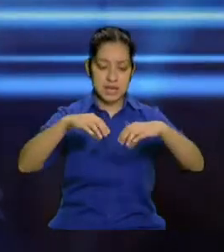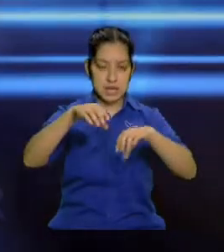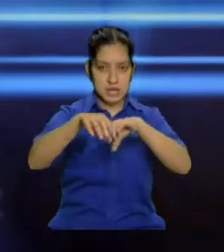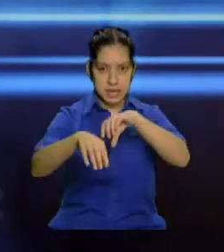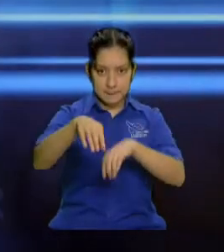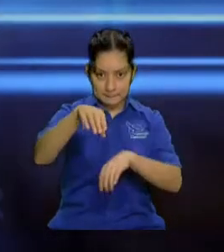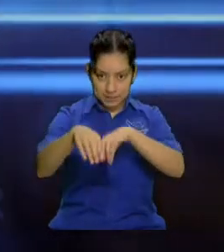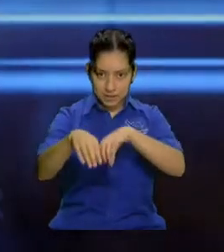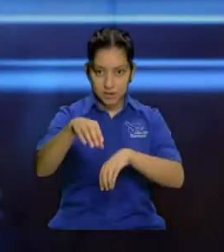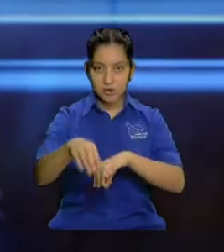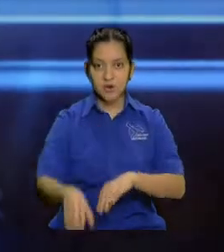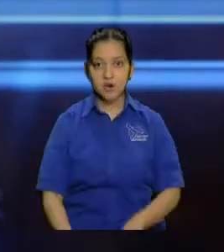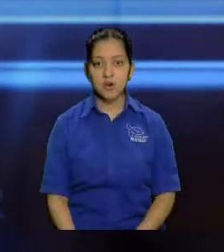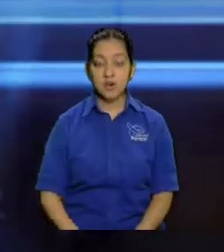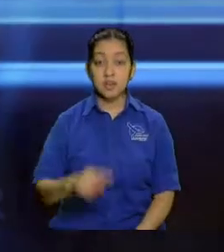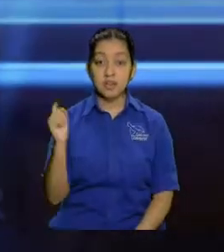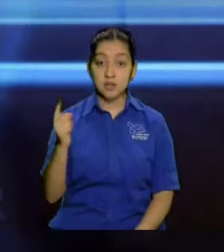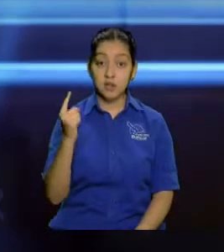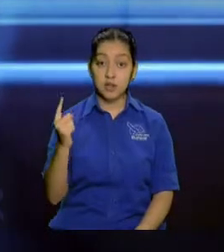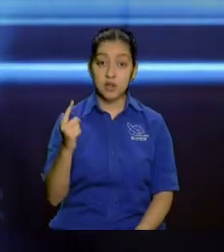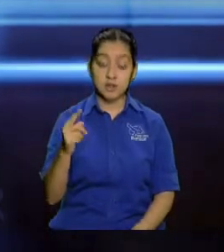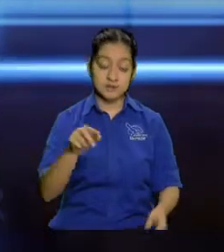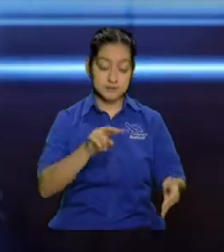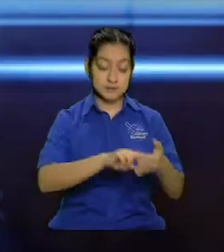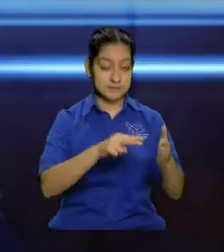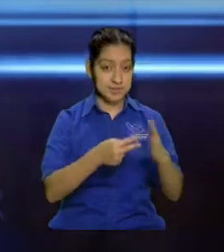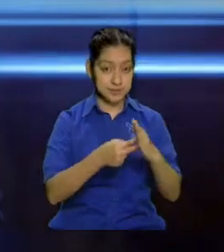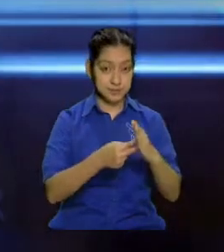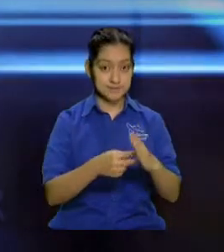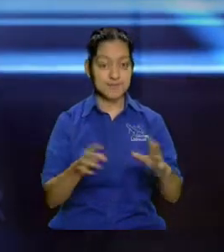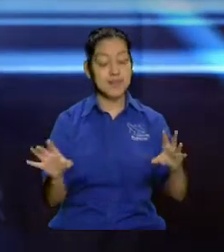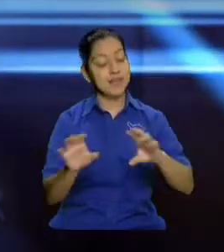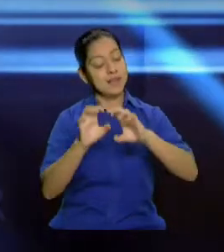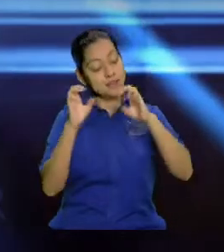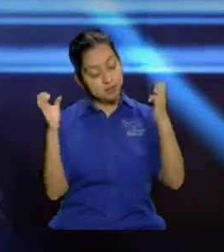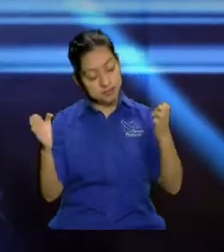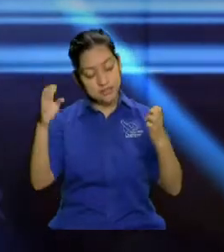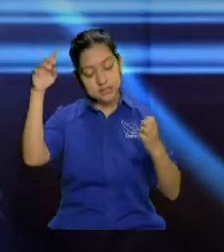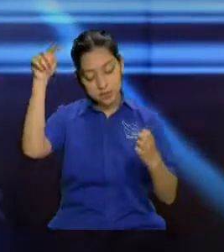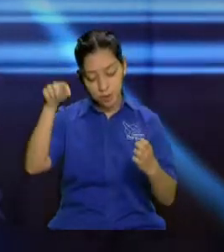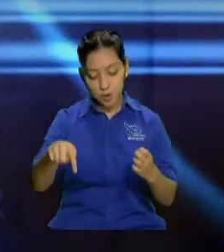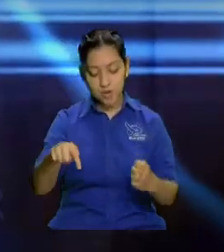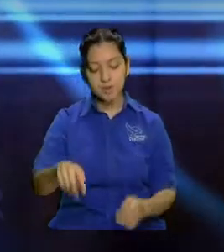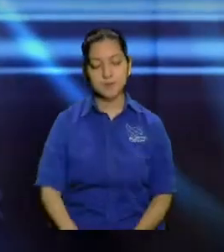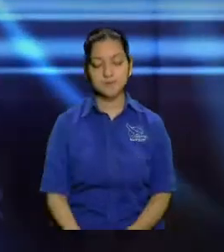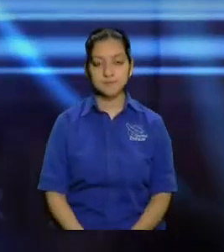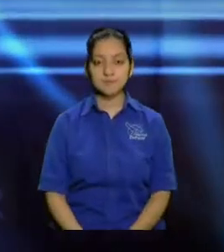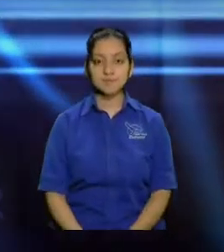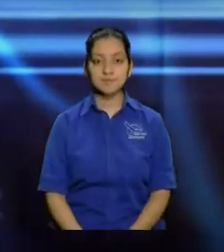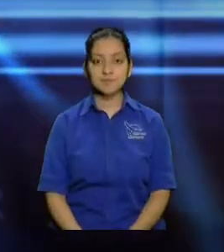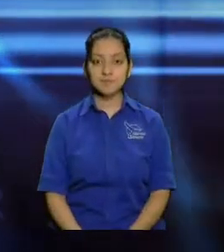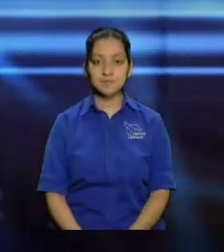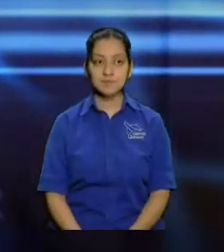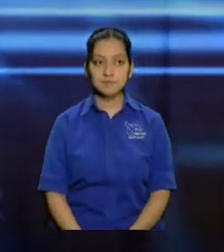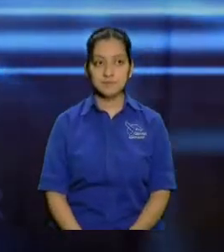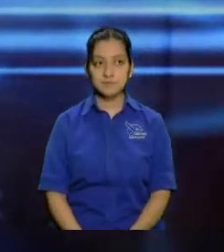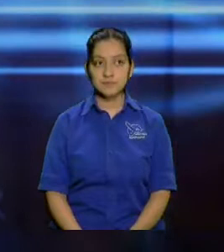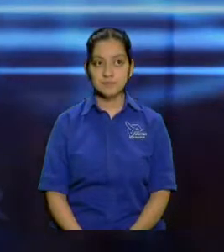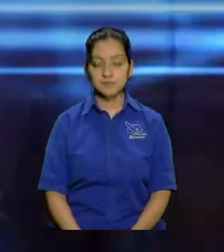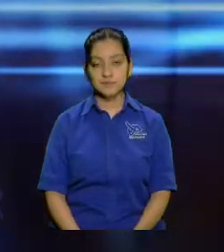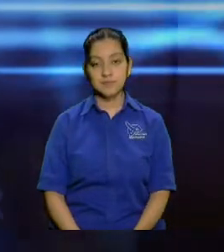y todo lo que de ahí proviene. Entonces ahora con su Benia